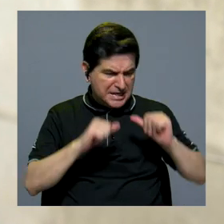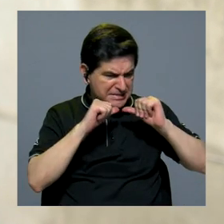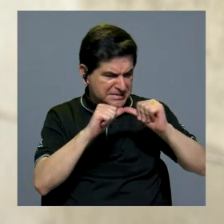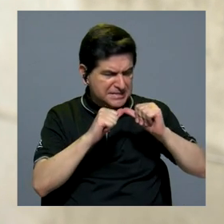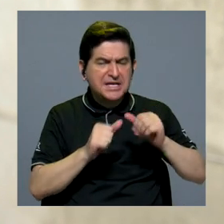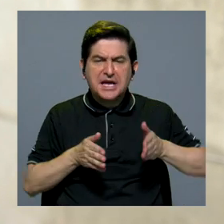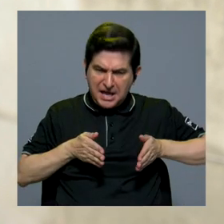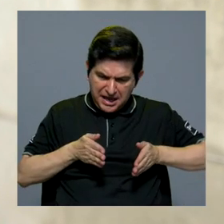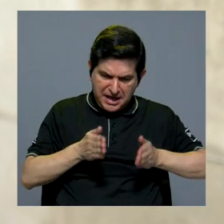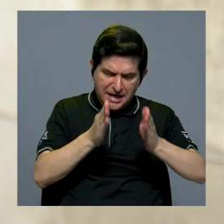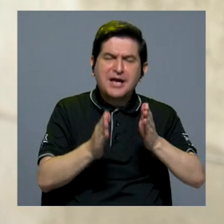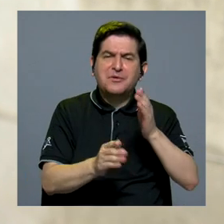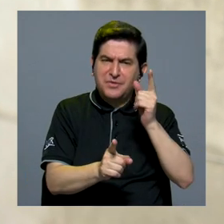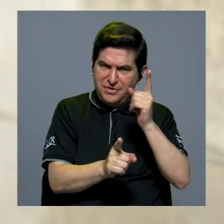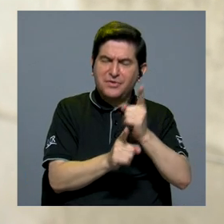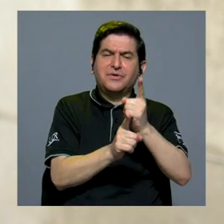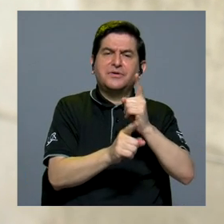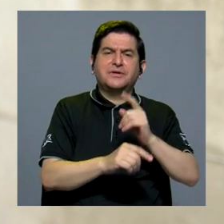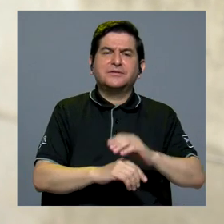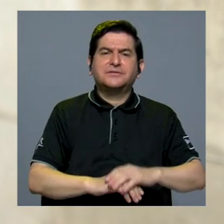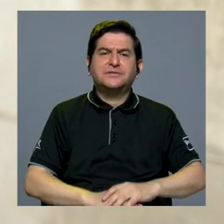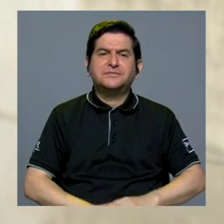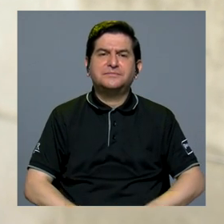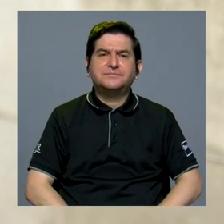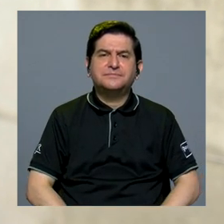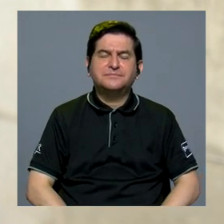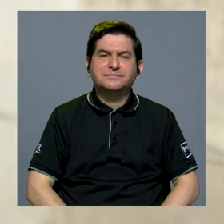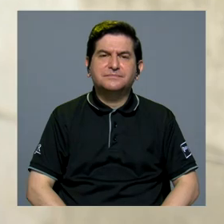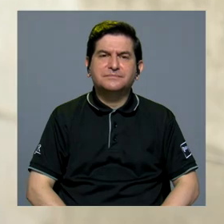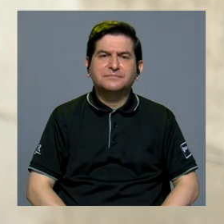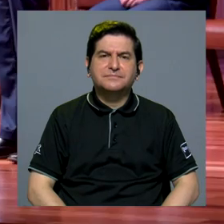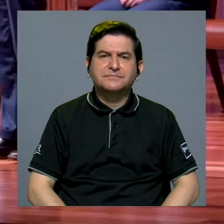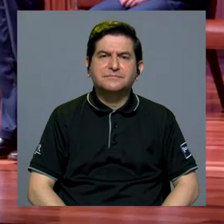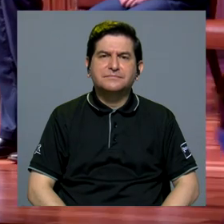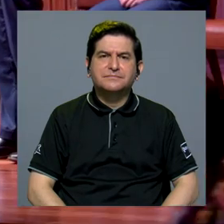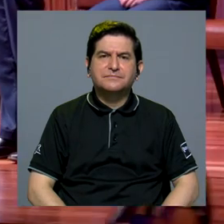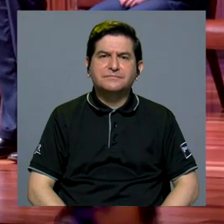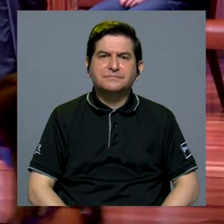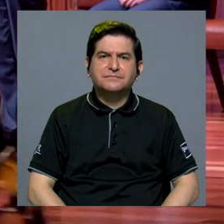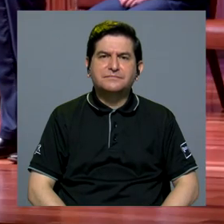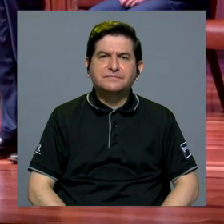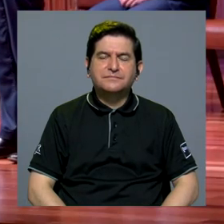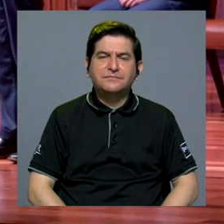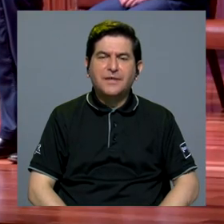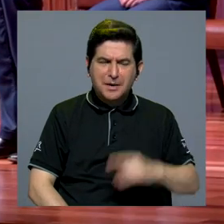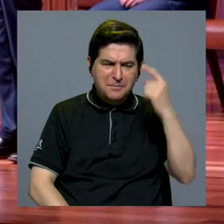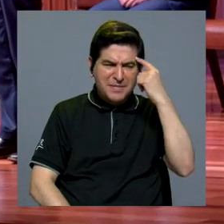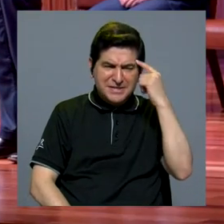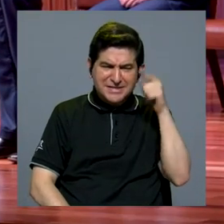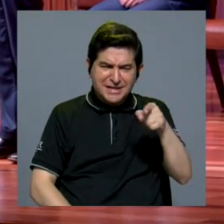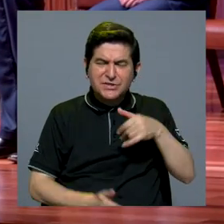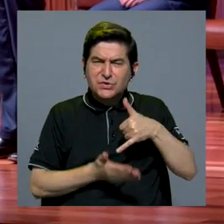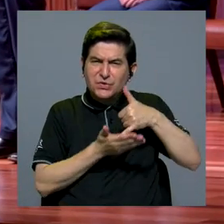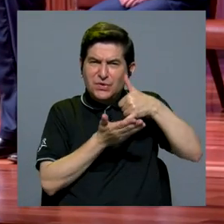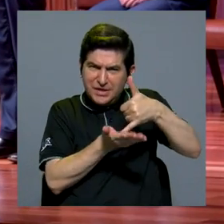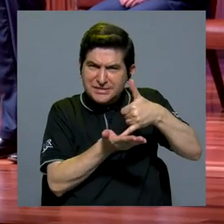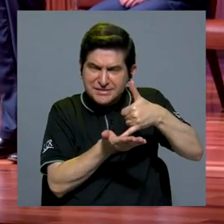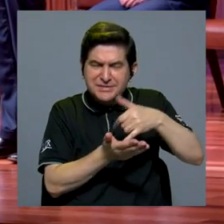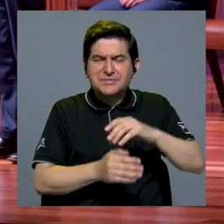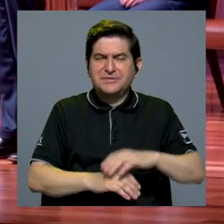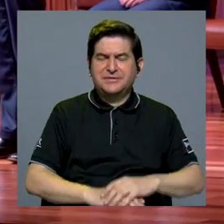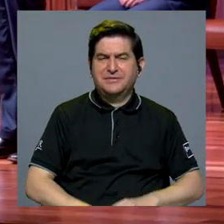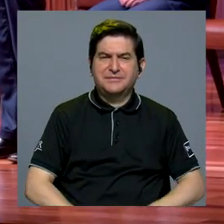que corresponde en esta en estos premios, digamos que sea